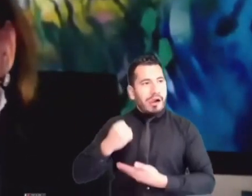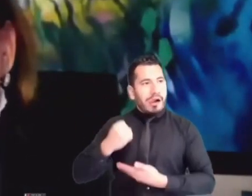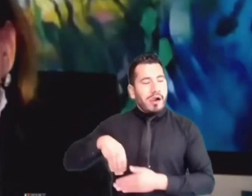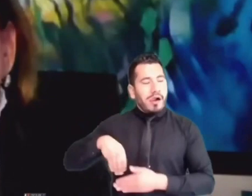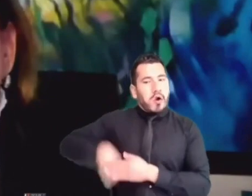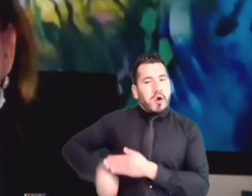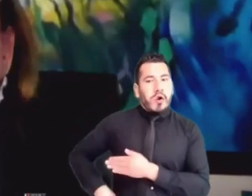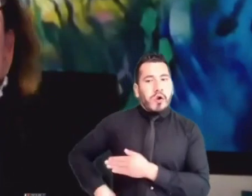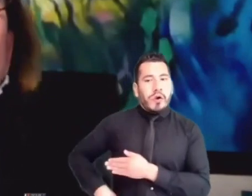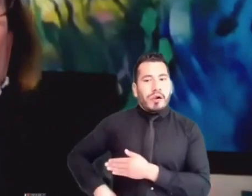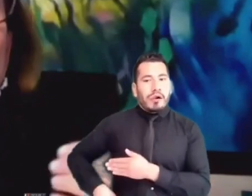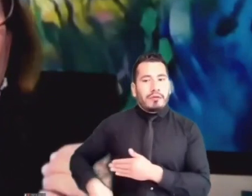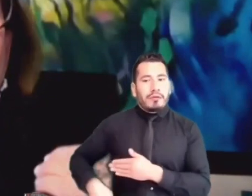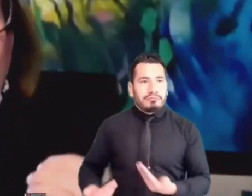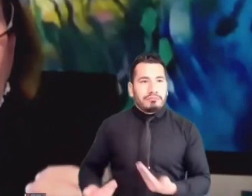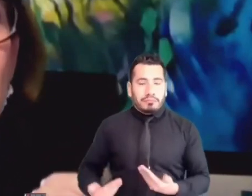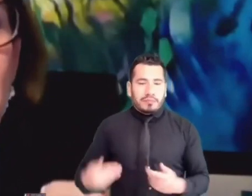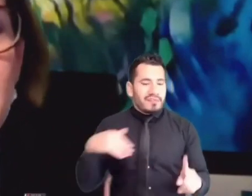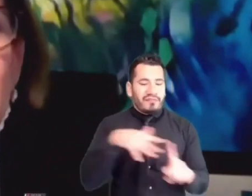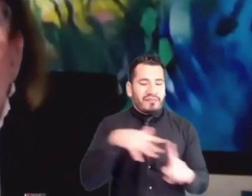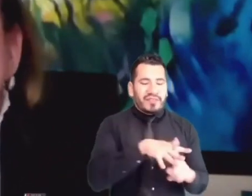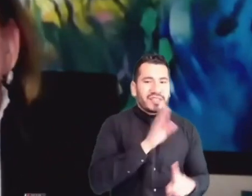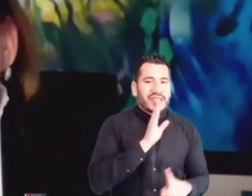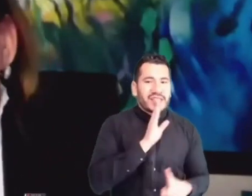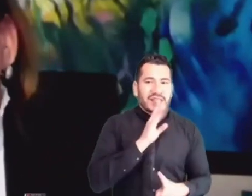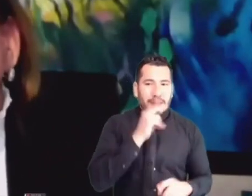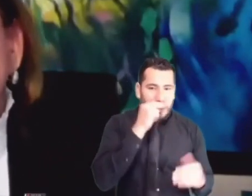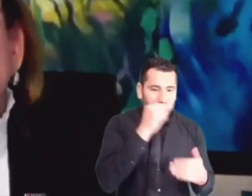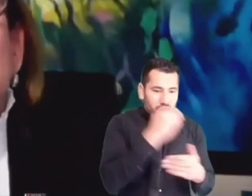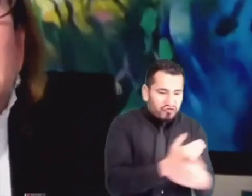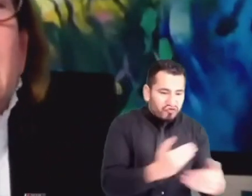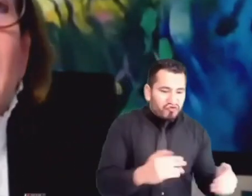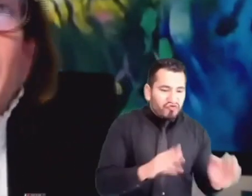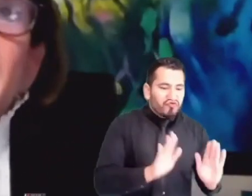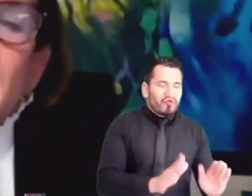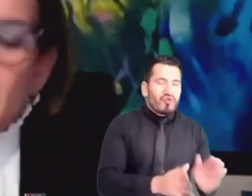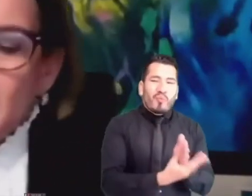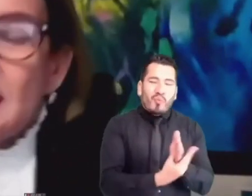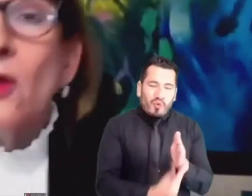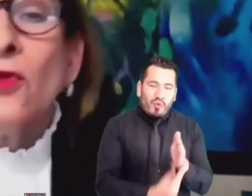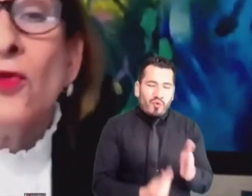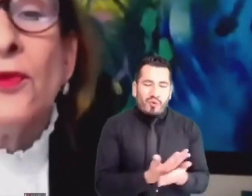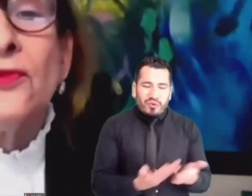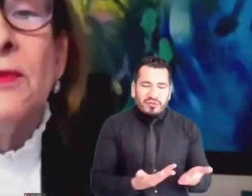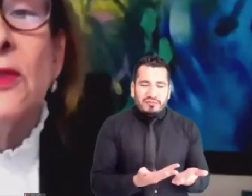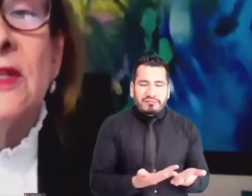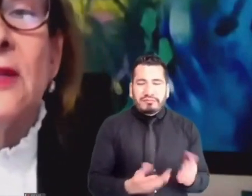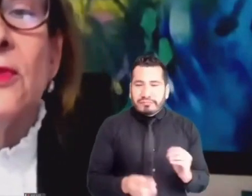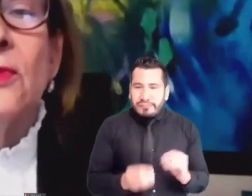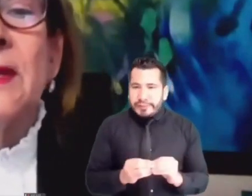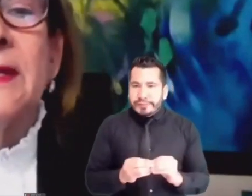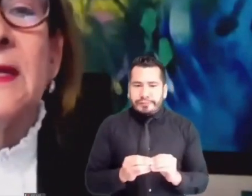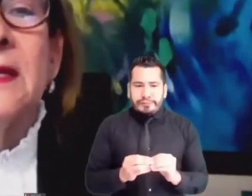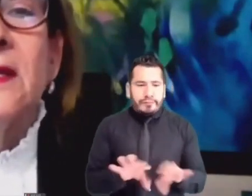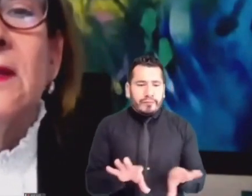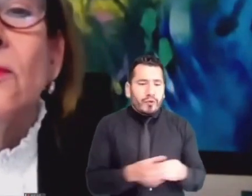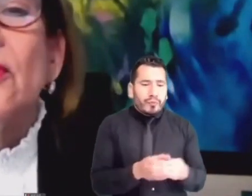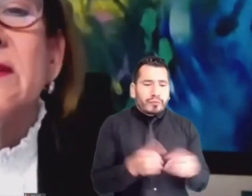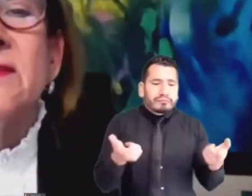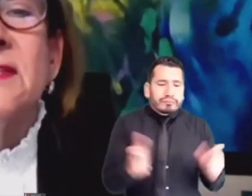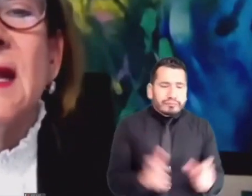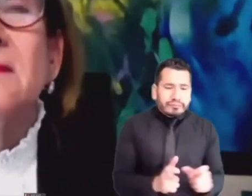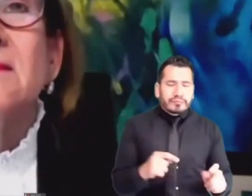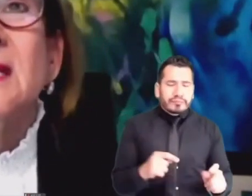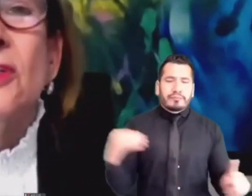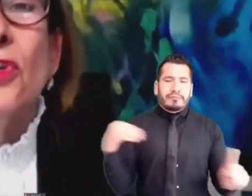pobreza y entonces incrementa la desigualdad y afecta a los grupos minoritarios de una manera muy